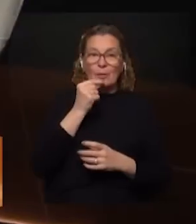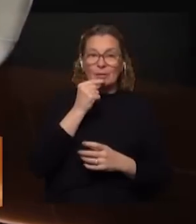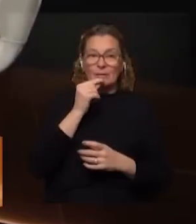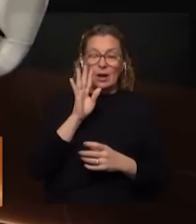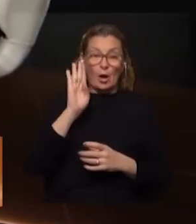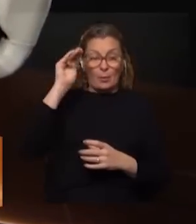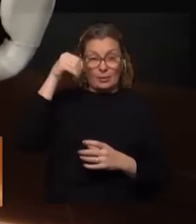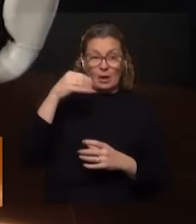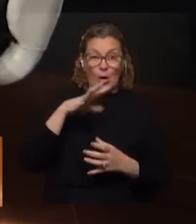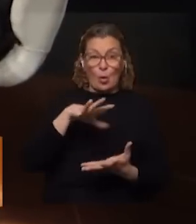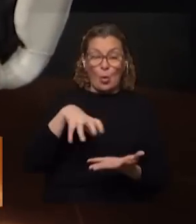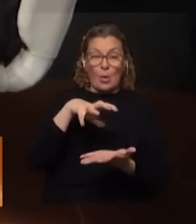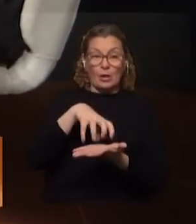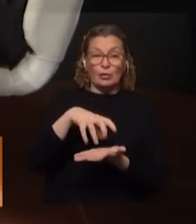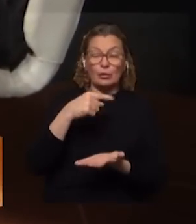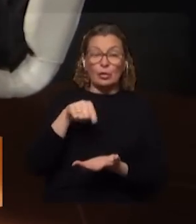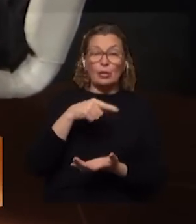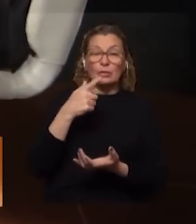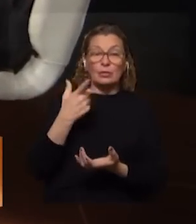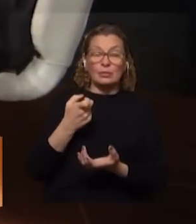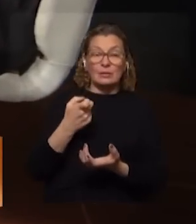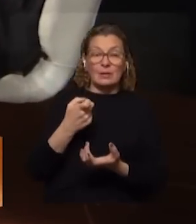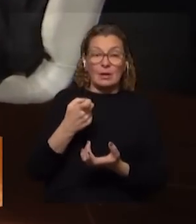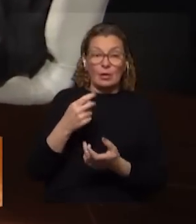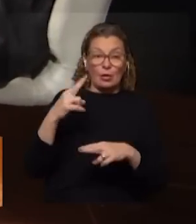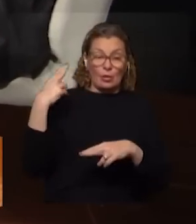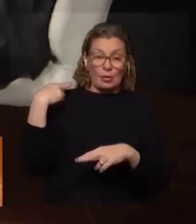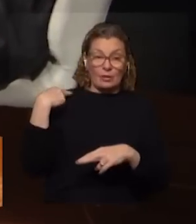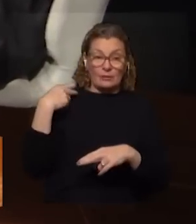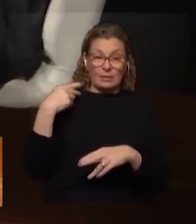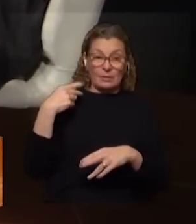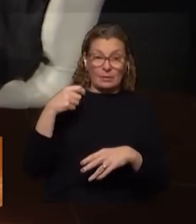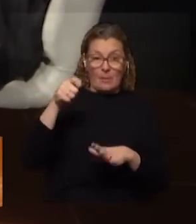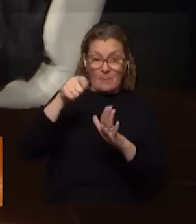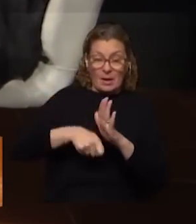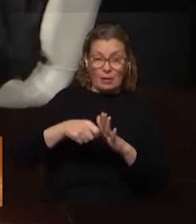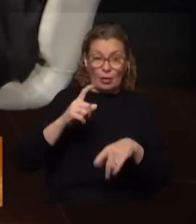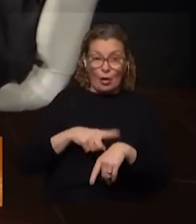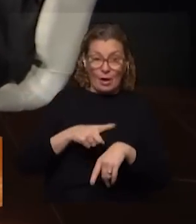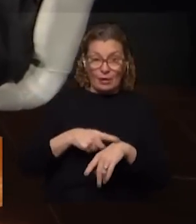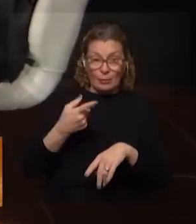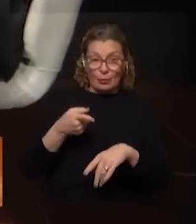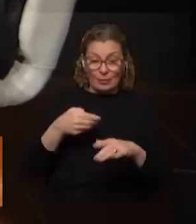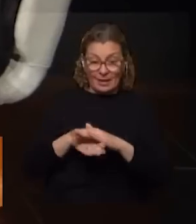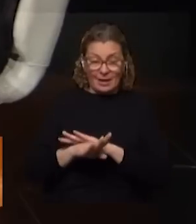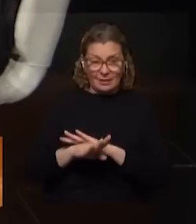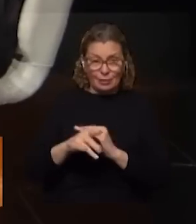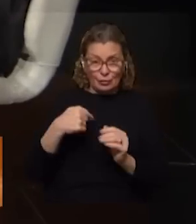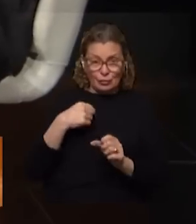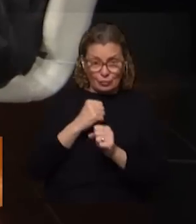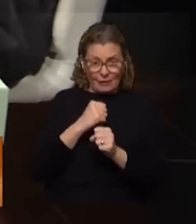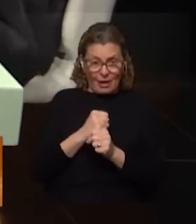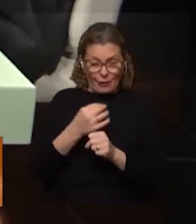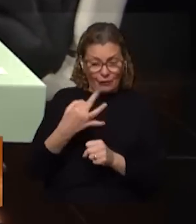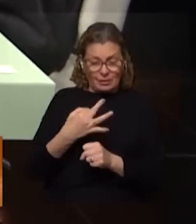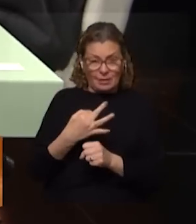en el guardia, yo lo decía irónicamente, al jefe del operativo, mirá que tengo una tarjeta con la cual marco horario, acá no me está dejando ingresar a donde yo trabajo, en realidad.